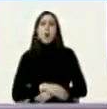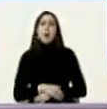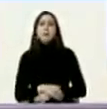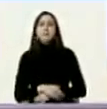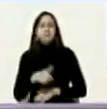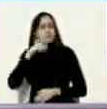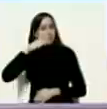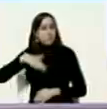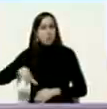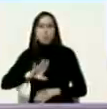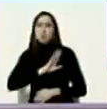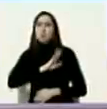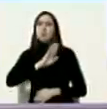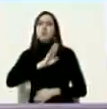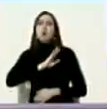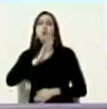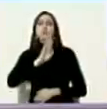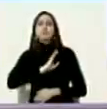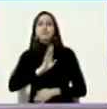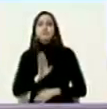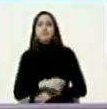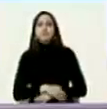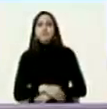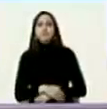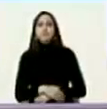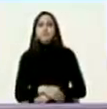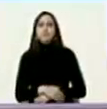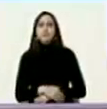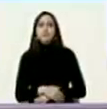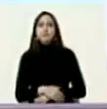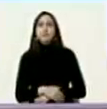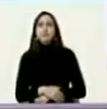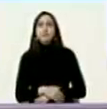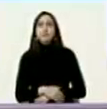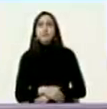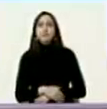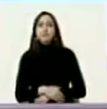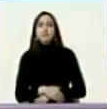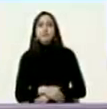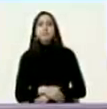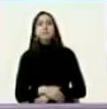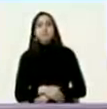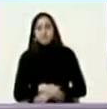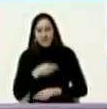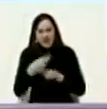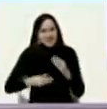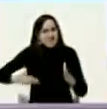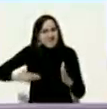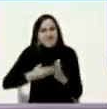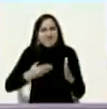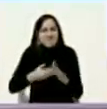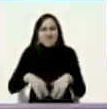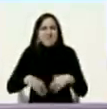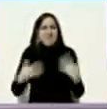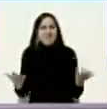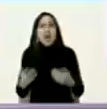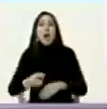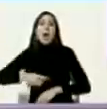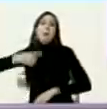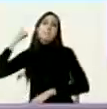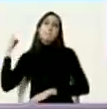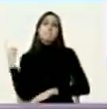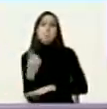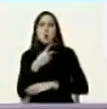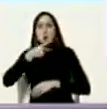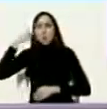pueblo el pueblo de Venezuela ¿para qué? las sanciones para imponer lo que llaman una